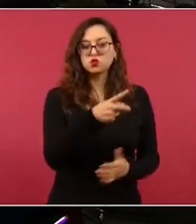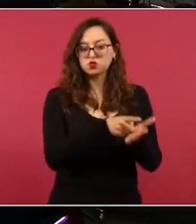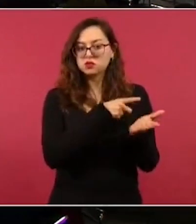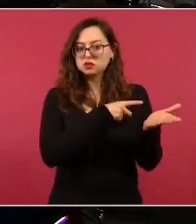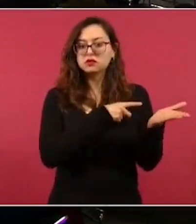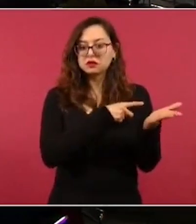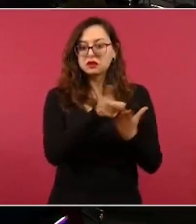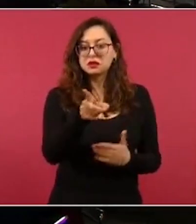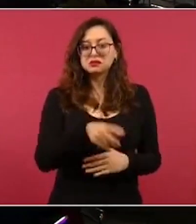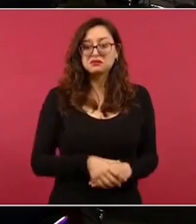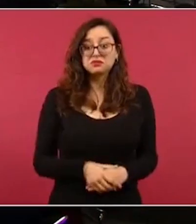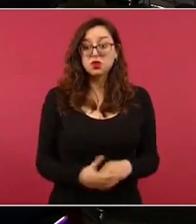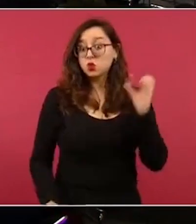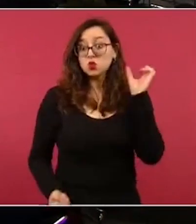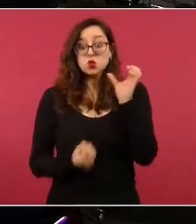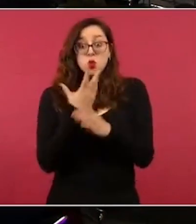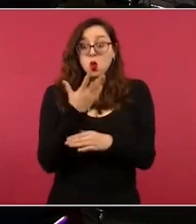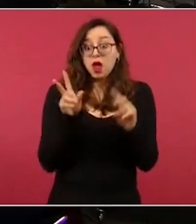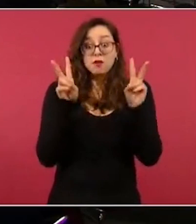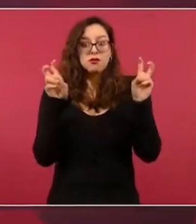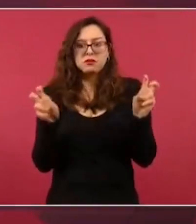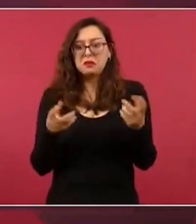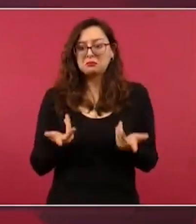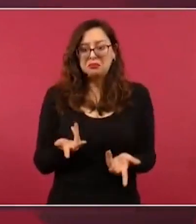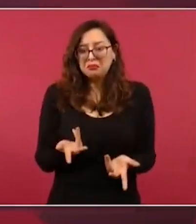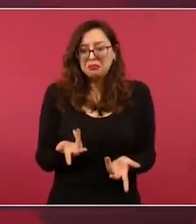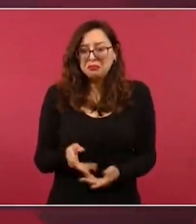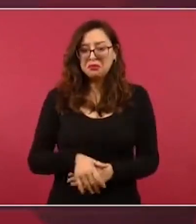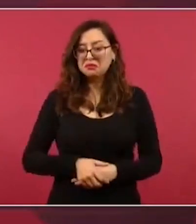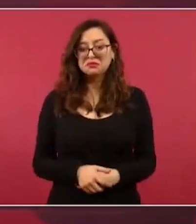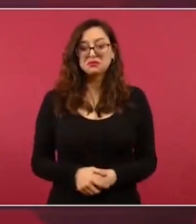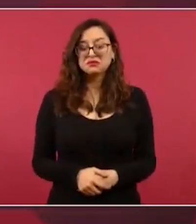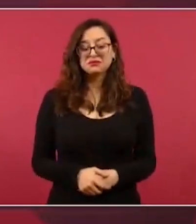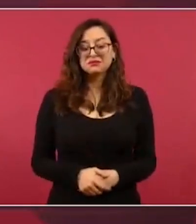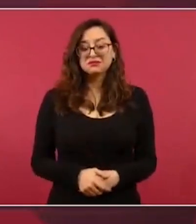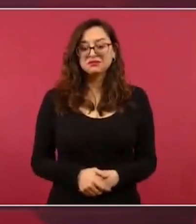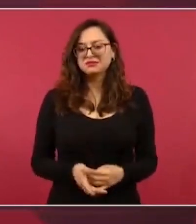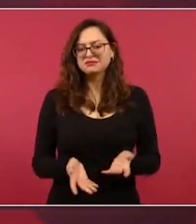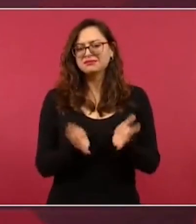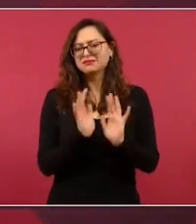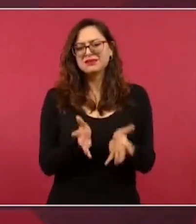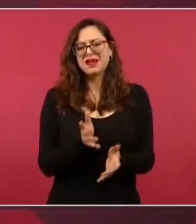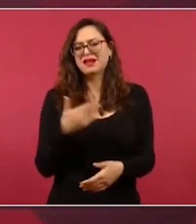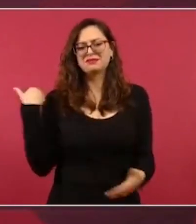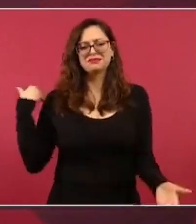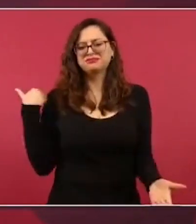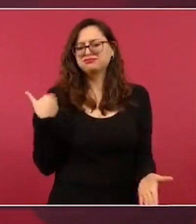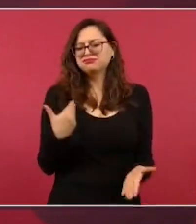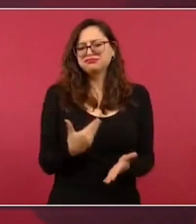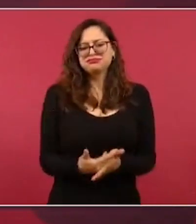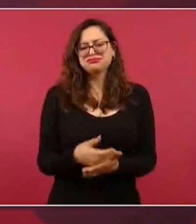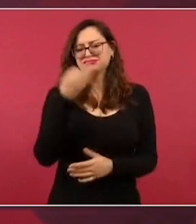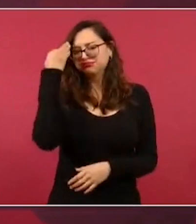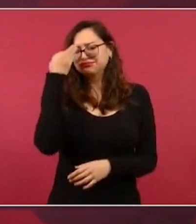-2024. Durante la conferencia matutina de este viernes, la cual se realizó en el Palacio Nacional, el mandatario indicó que la oposición está en su